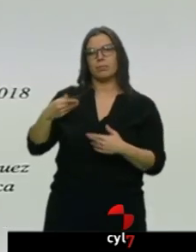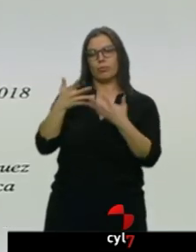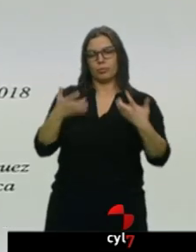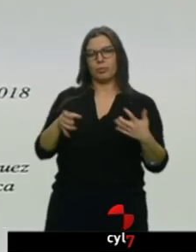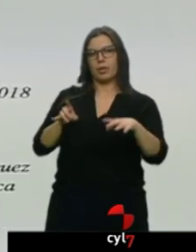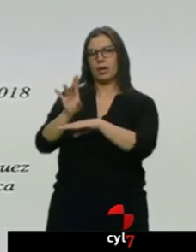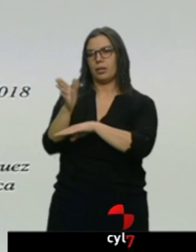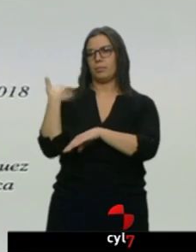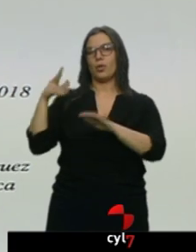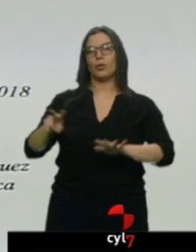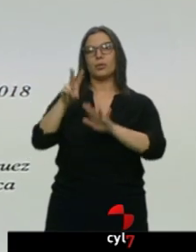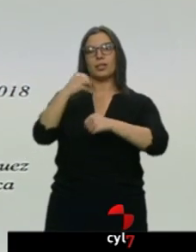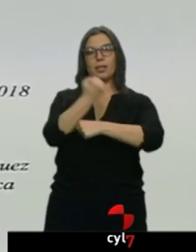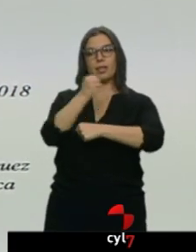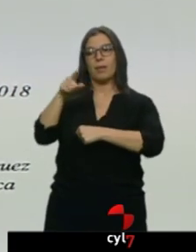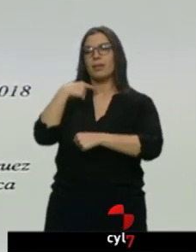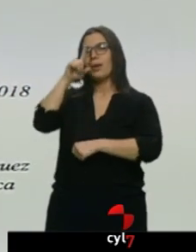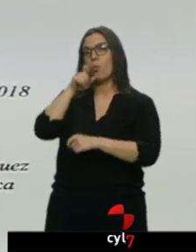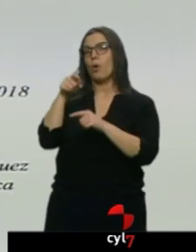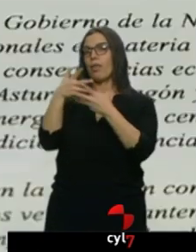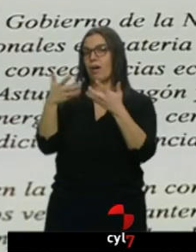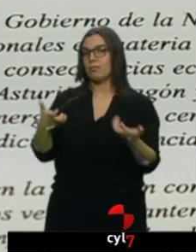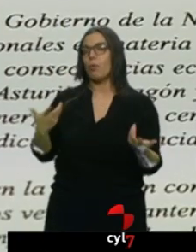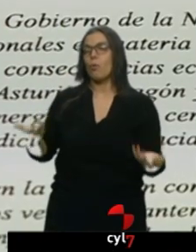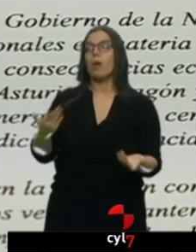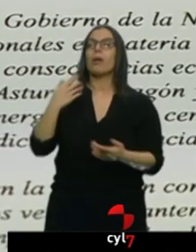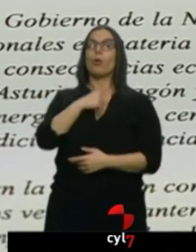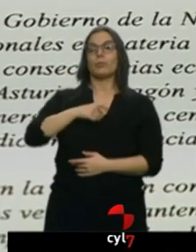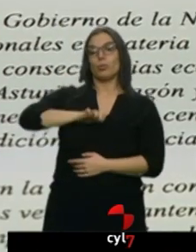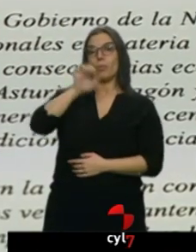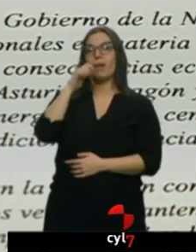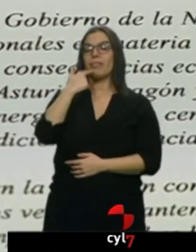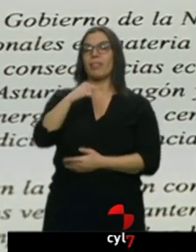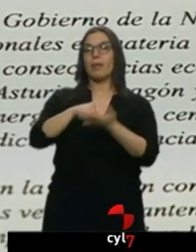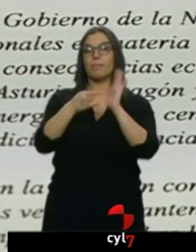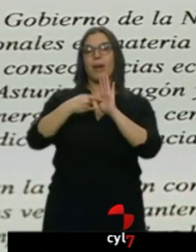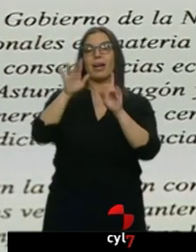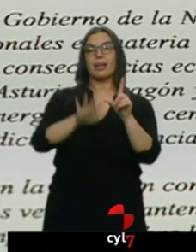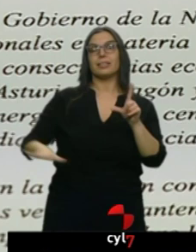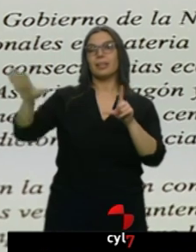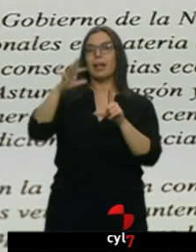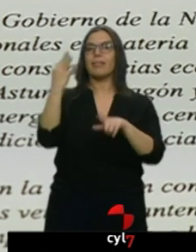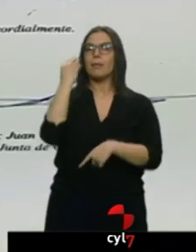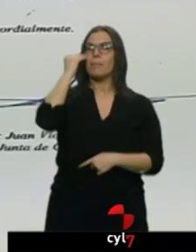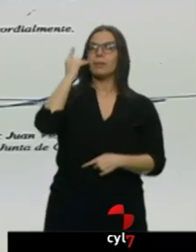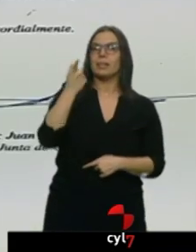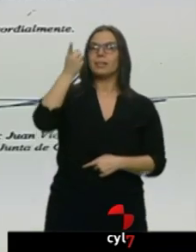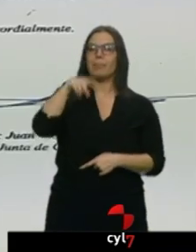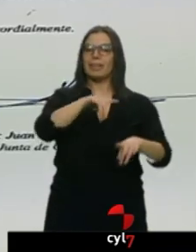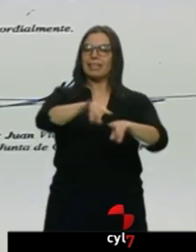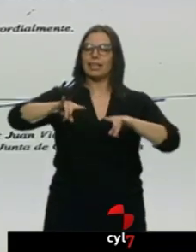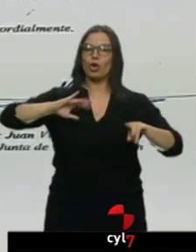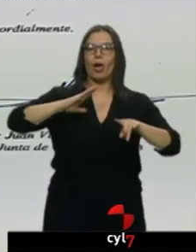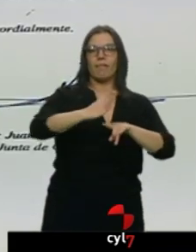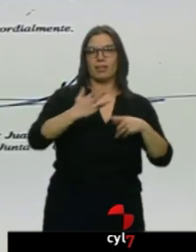diciembre en el que le recuerdan que la Comisión Europea pide que los planes estatales tengan en cuenta también a los territorios afectados y